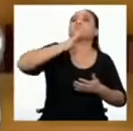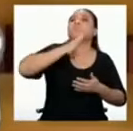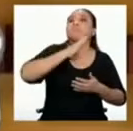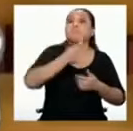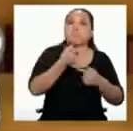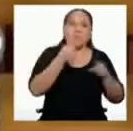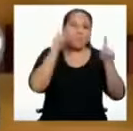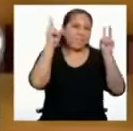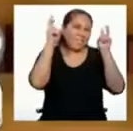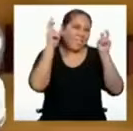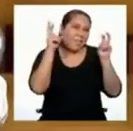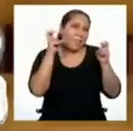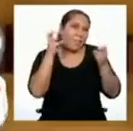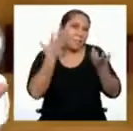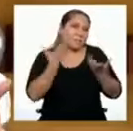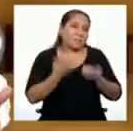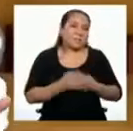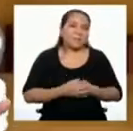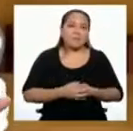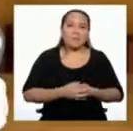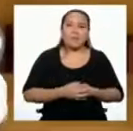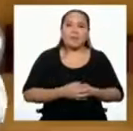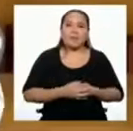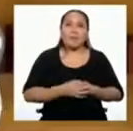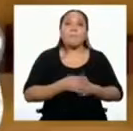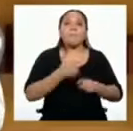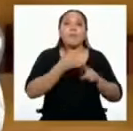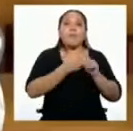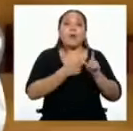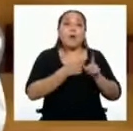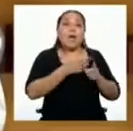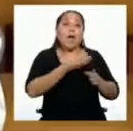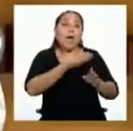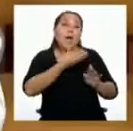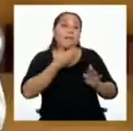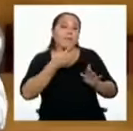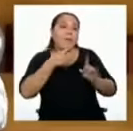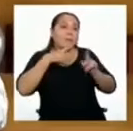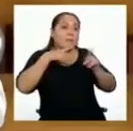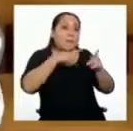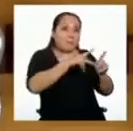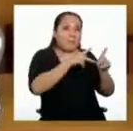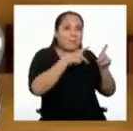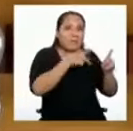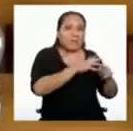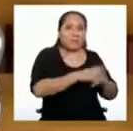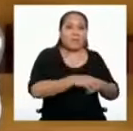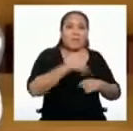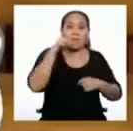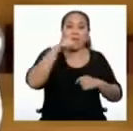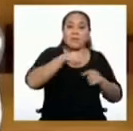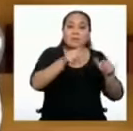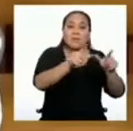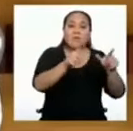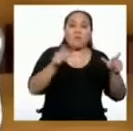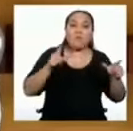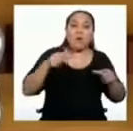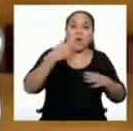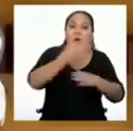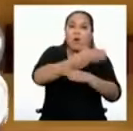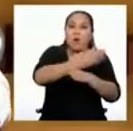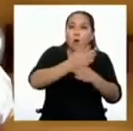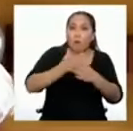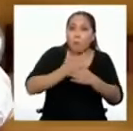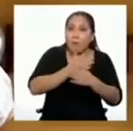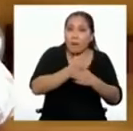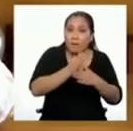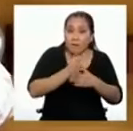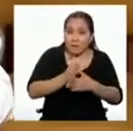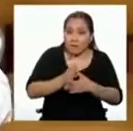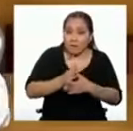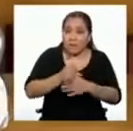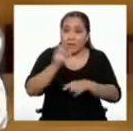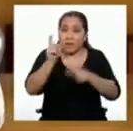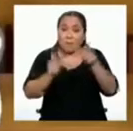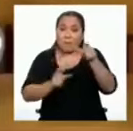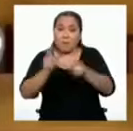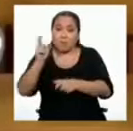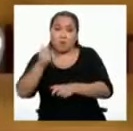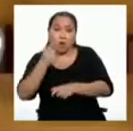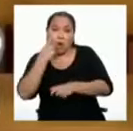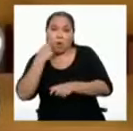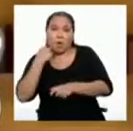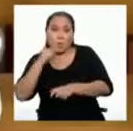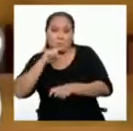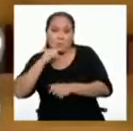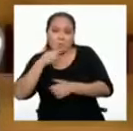un asunto público, con la autorización del caso. Además, al ser un espacio compartido y abierto, en el que las y los